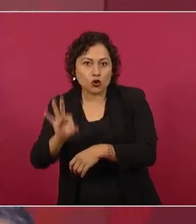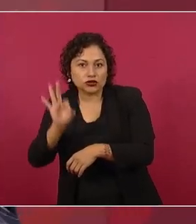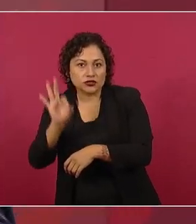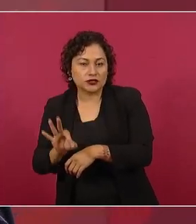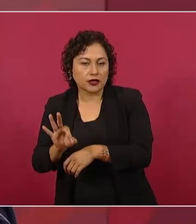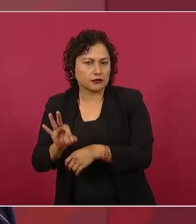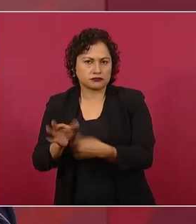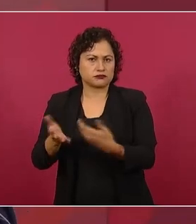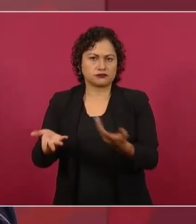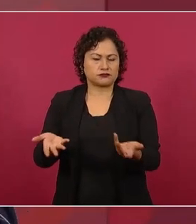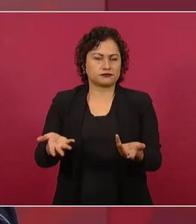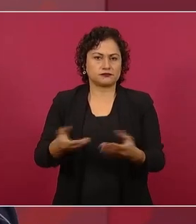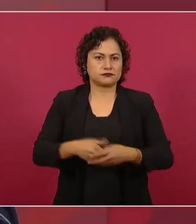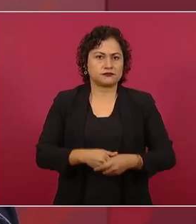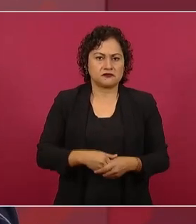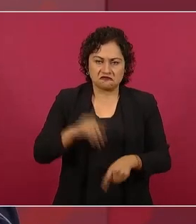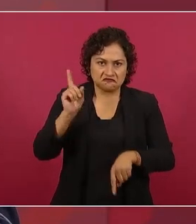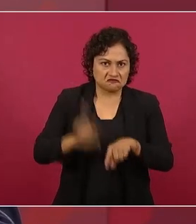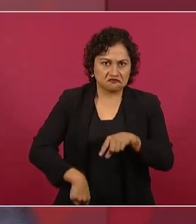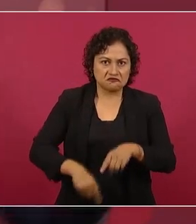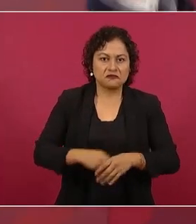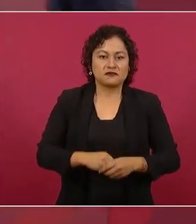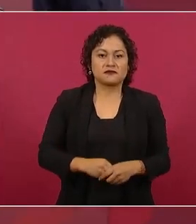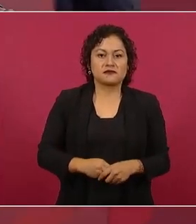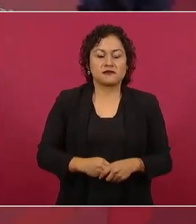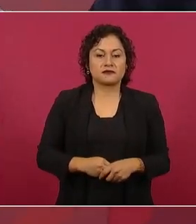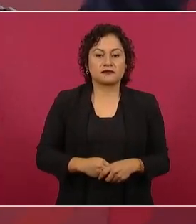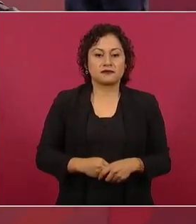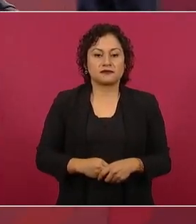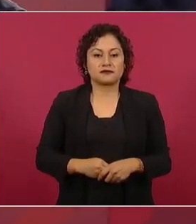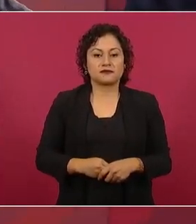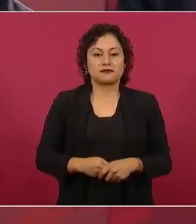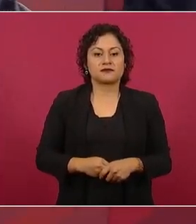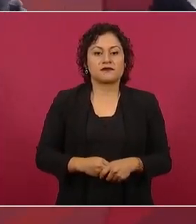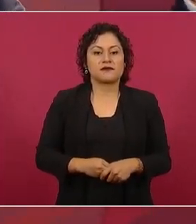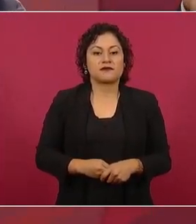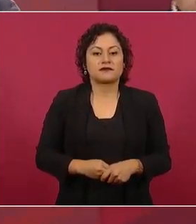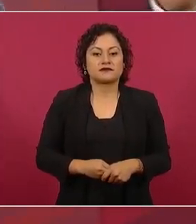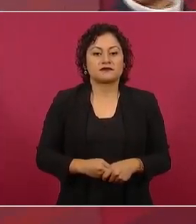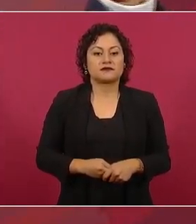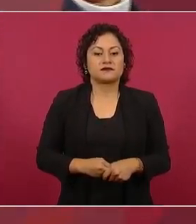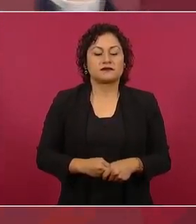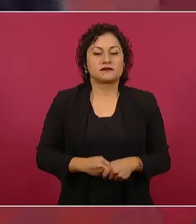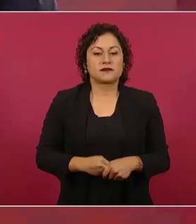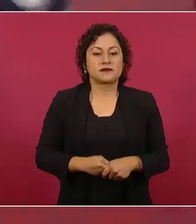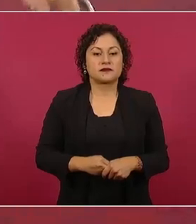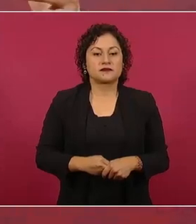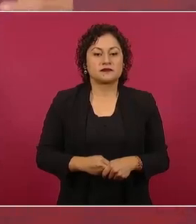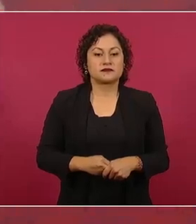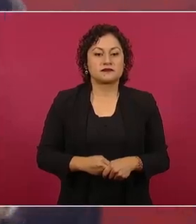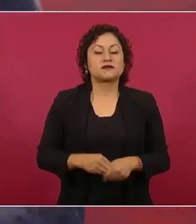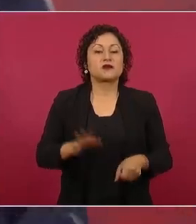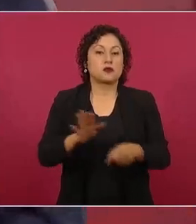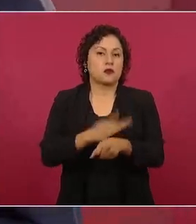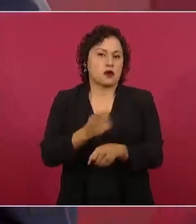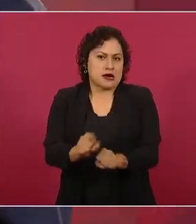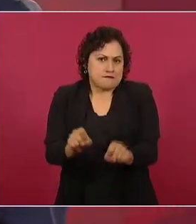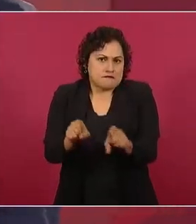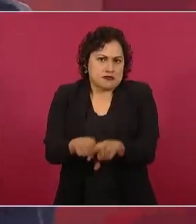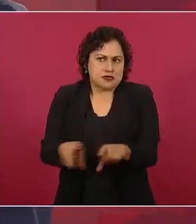estaban bien relacionados